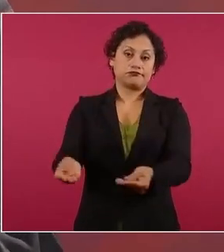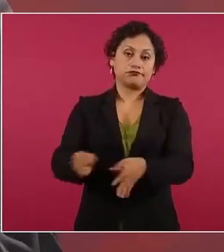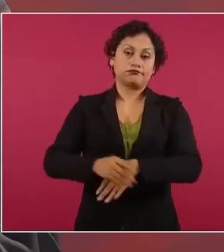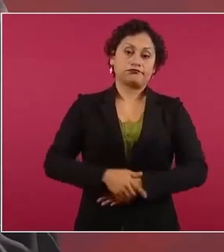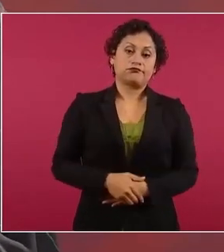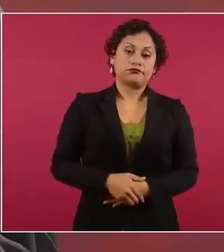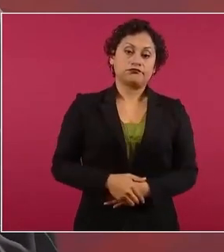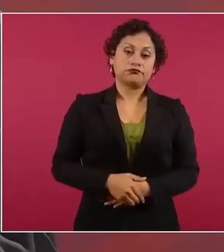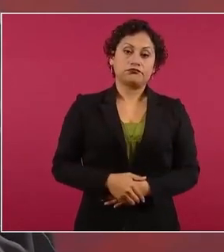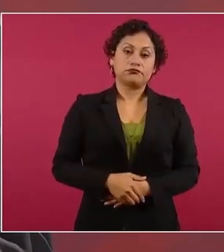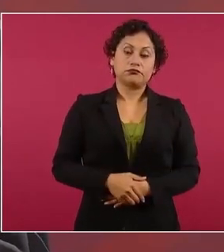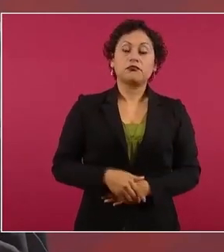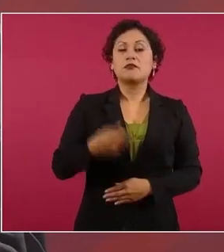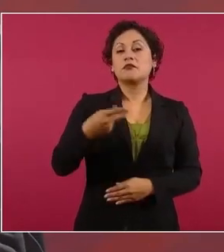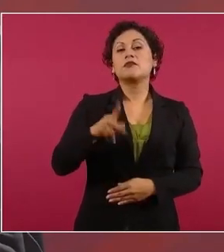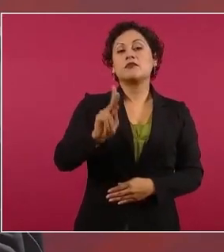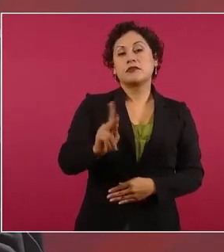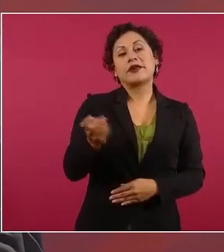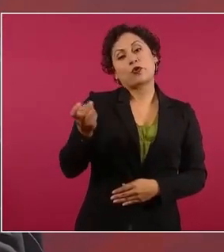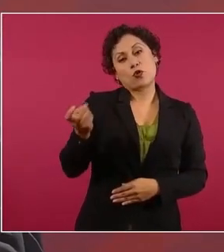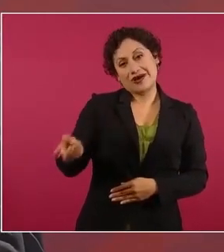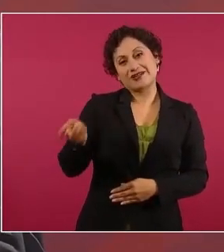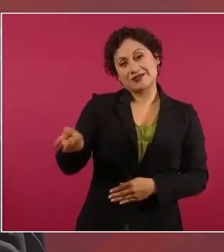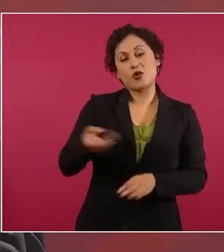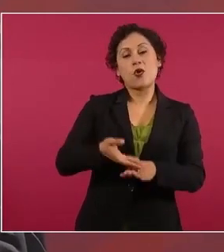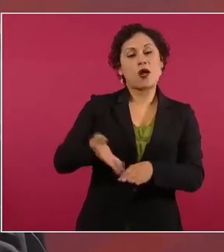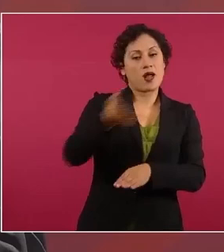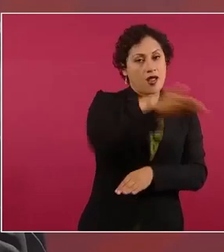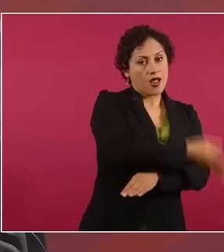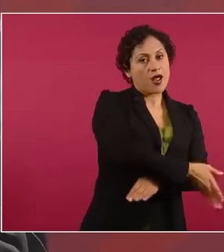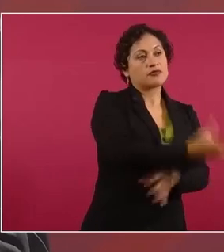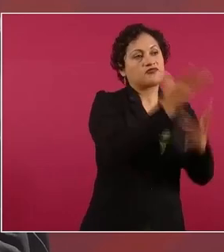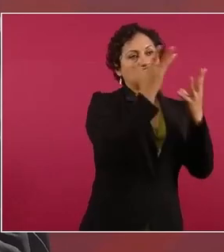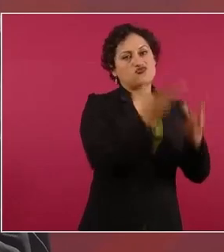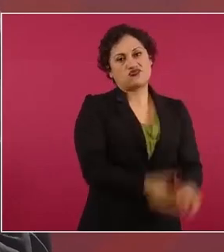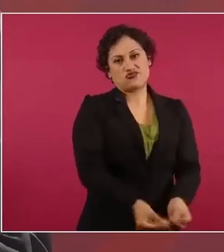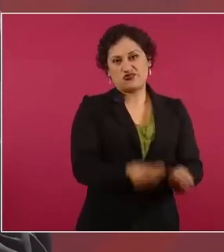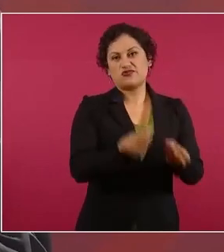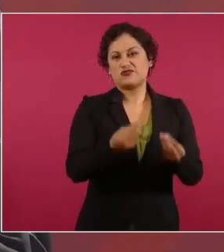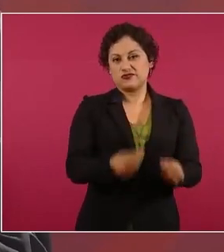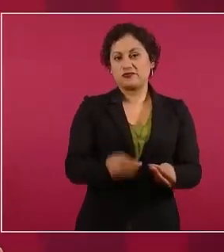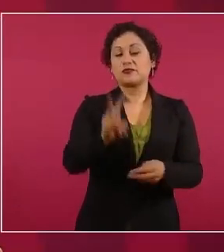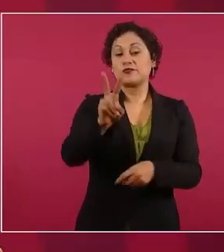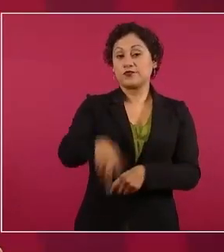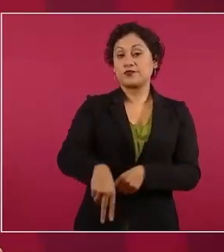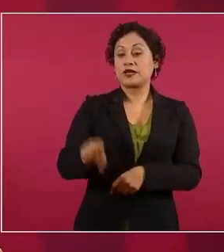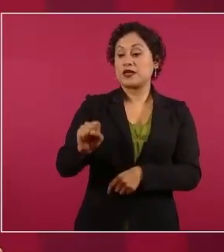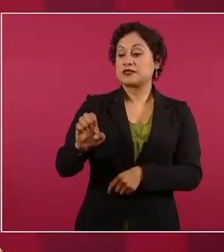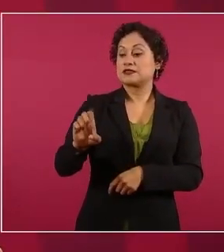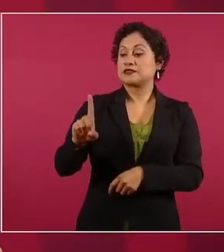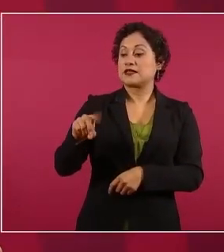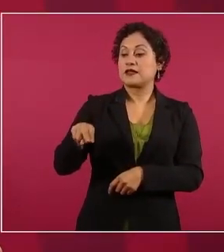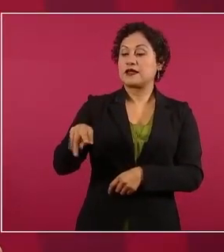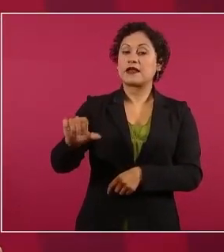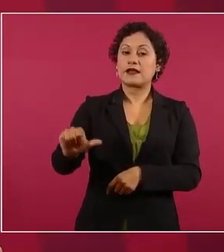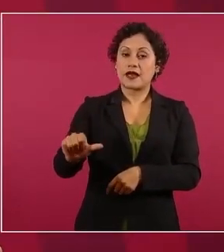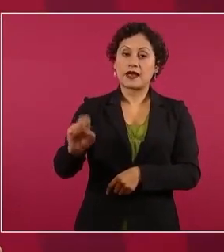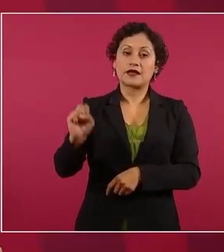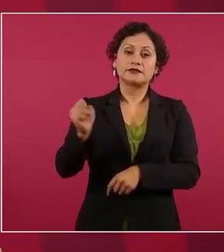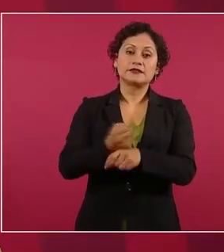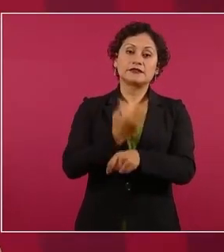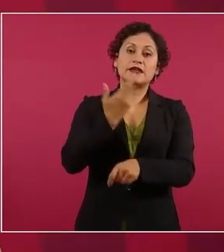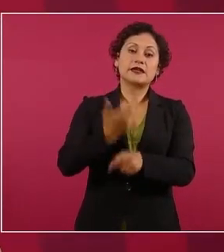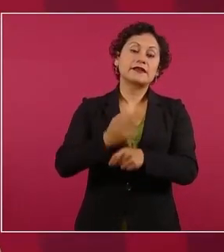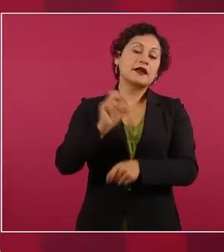era lo que predominaba y la verdad los secretarios de la Defensa tanto de